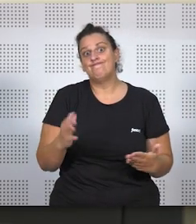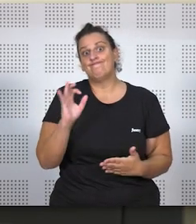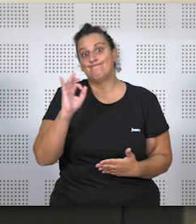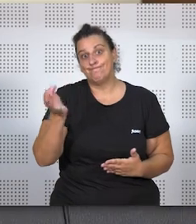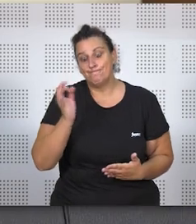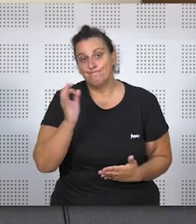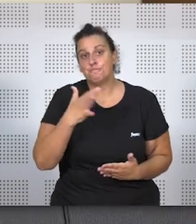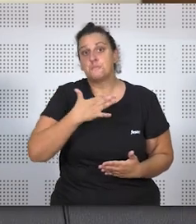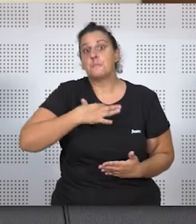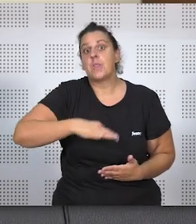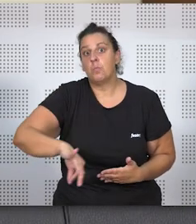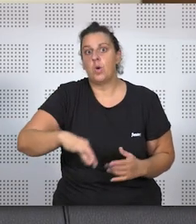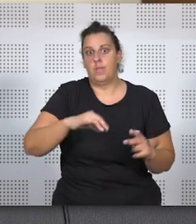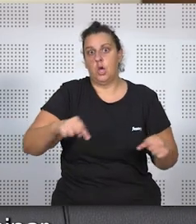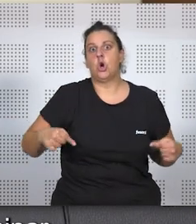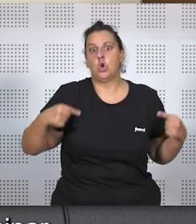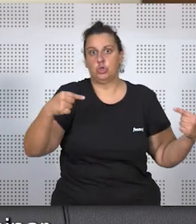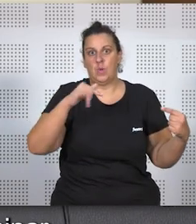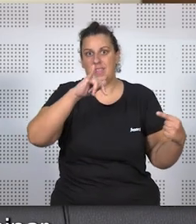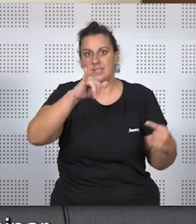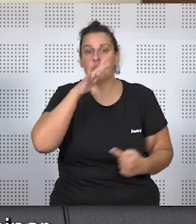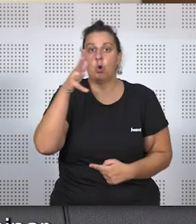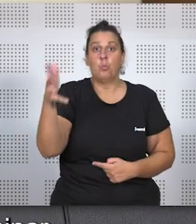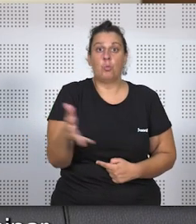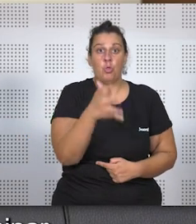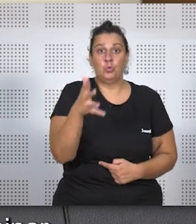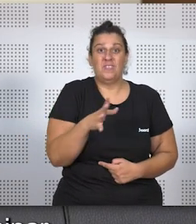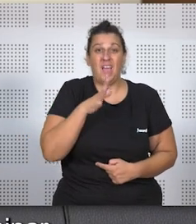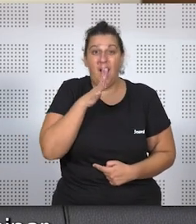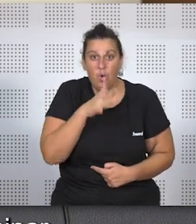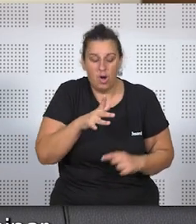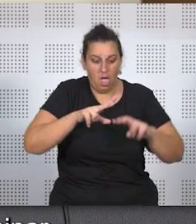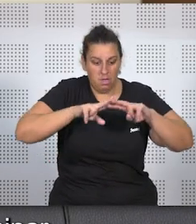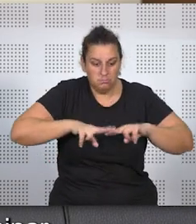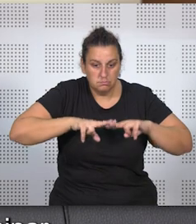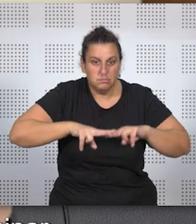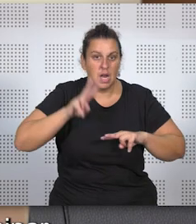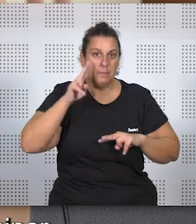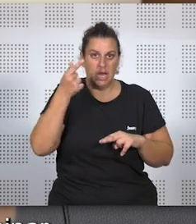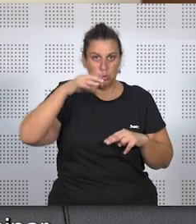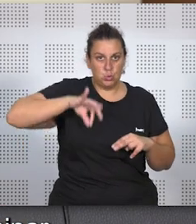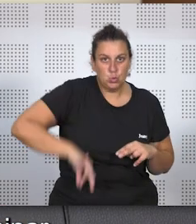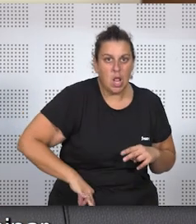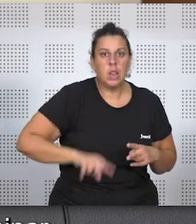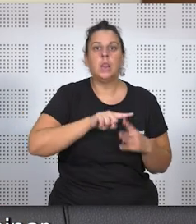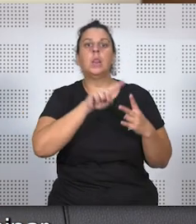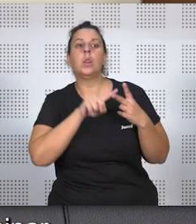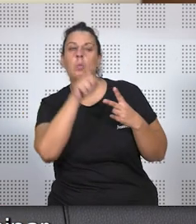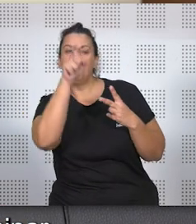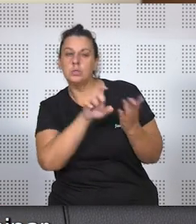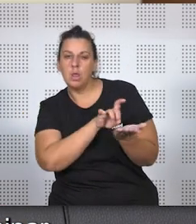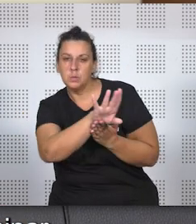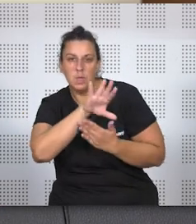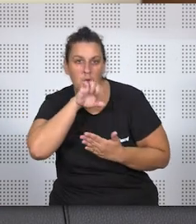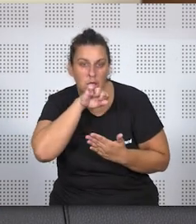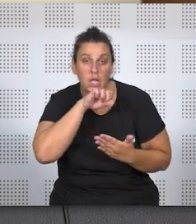tener una reducción en muchas cosas porque la productividad hoy en día se utiliza para determinar salarios, para determinar a quién hay que despedir, a quién